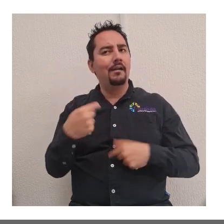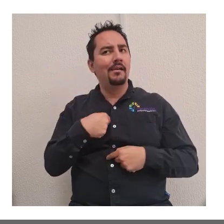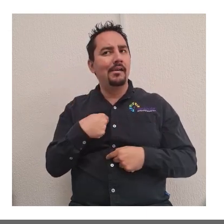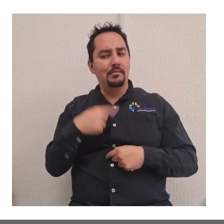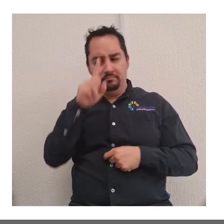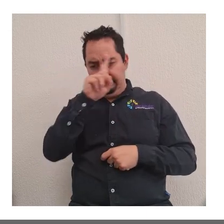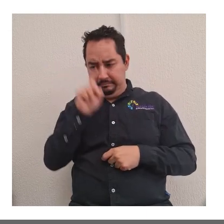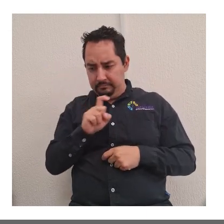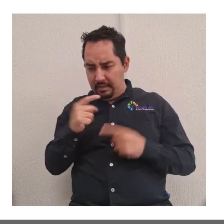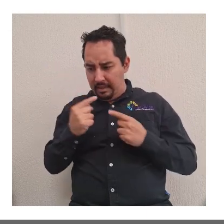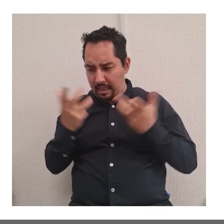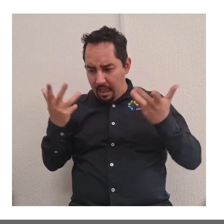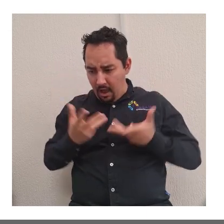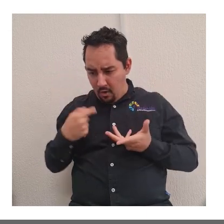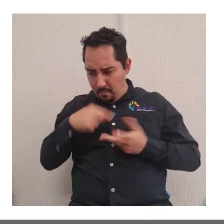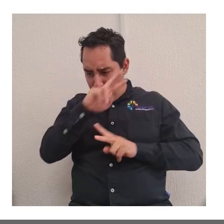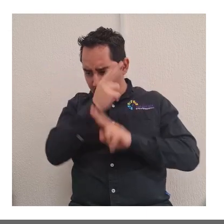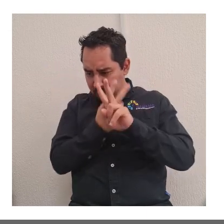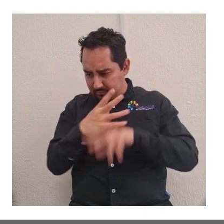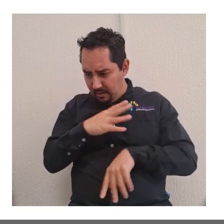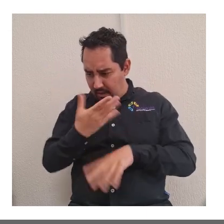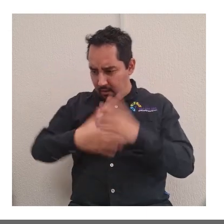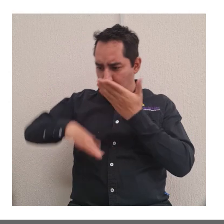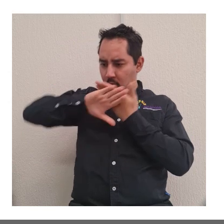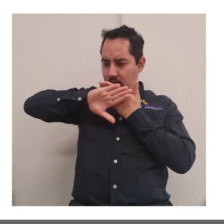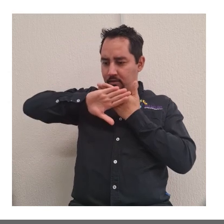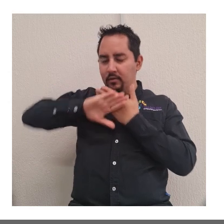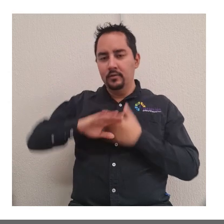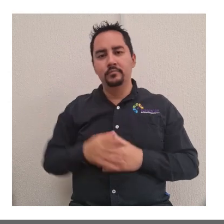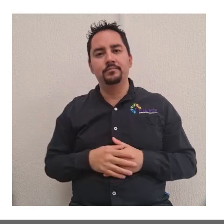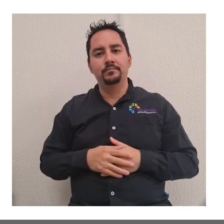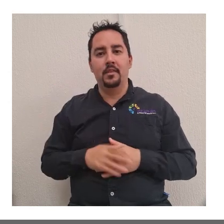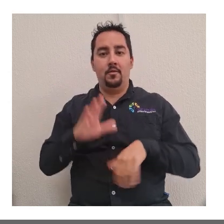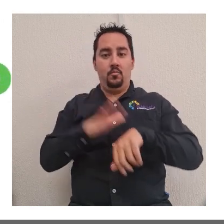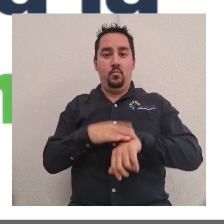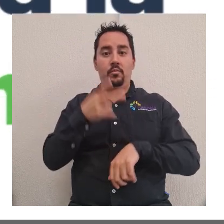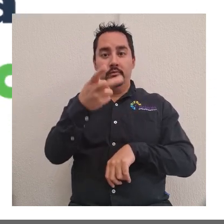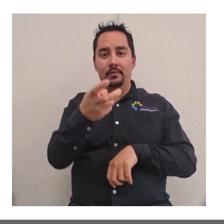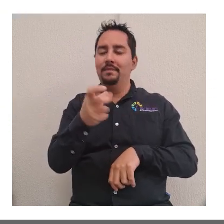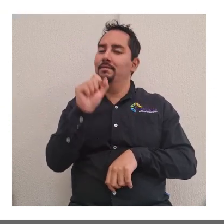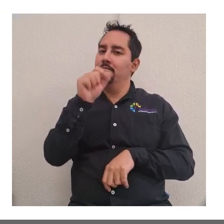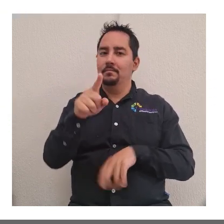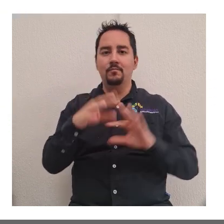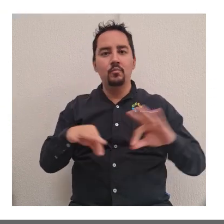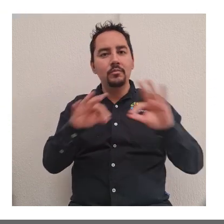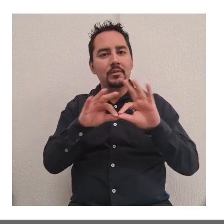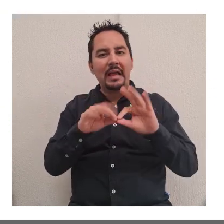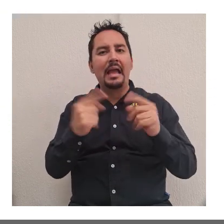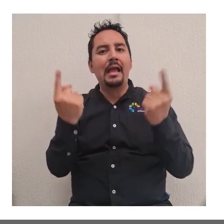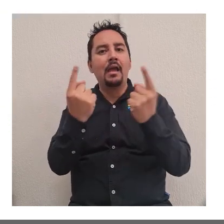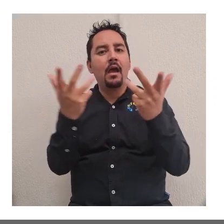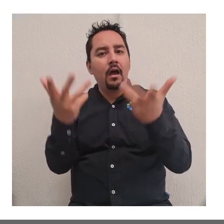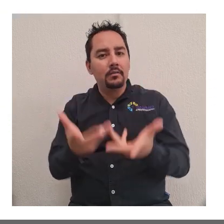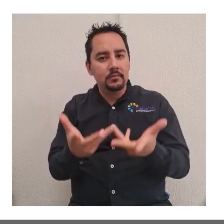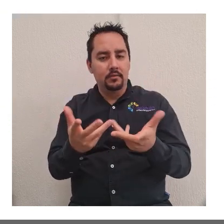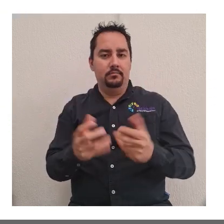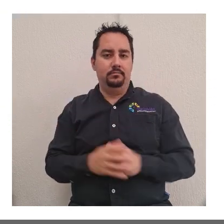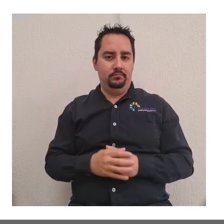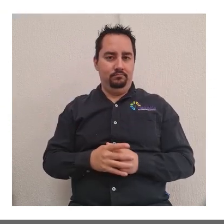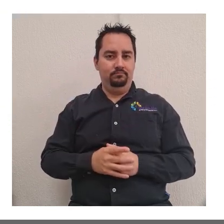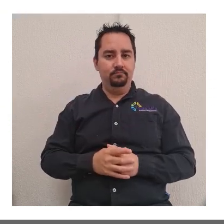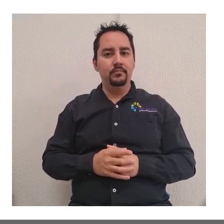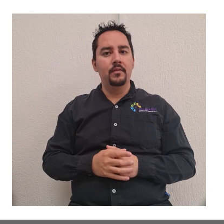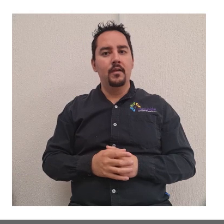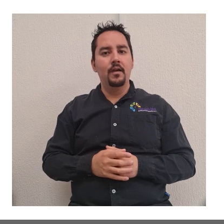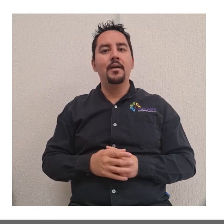dirigirte si eres víctima de violencia de género? Y de esta manera, activar el protocolo contra la violencia de